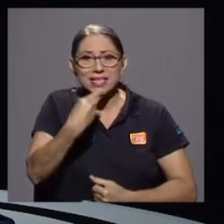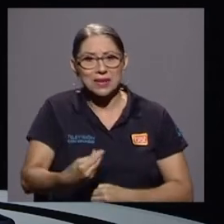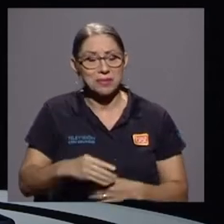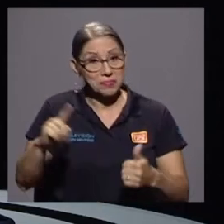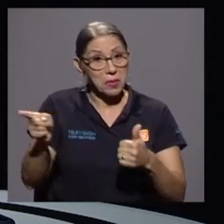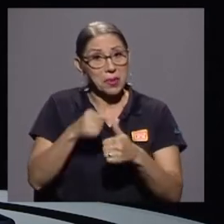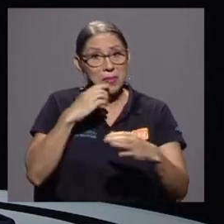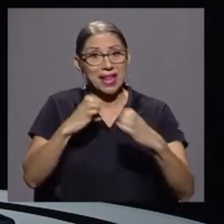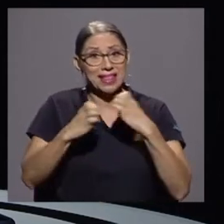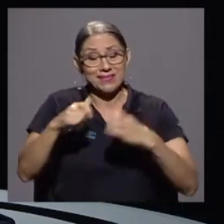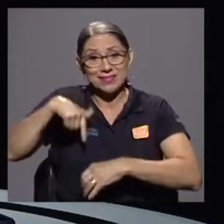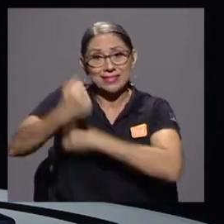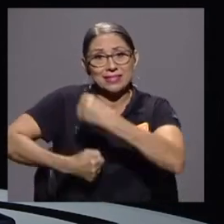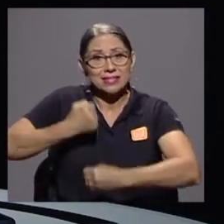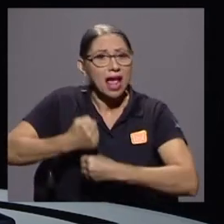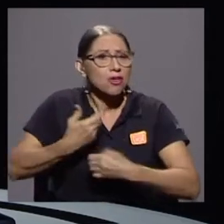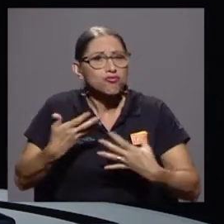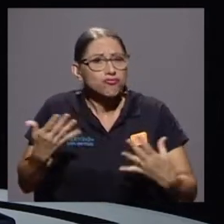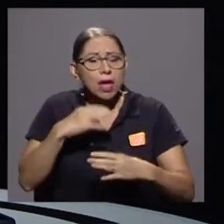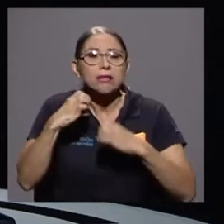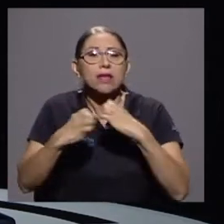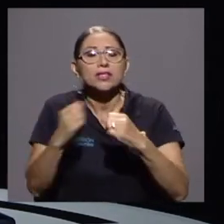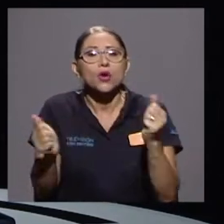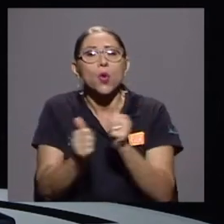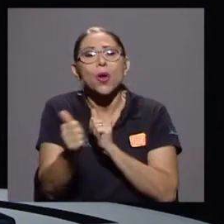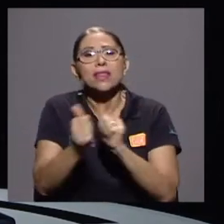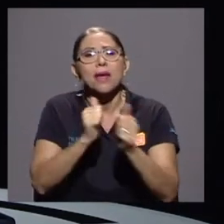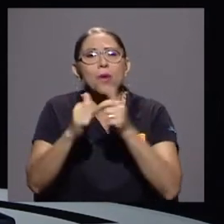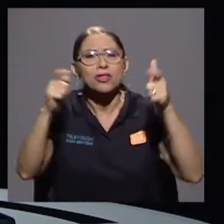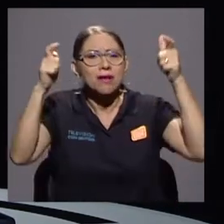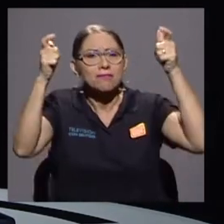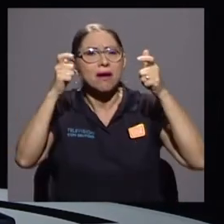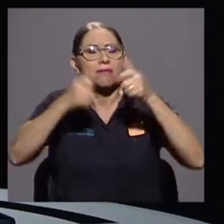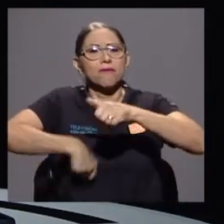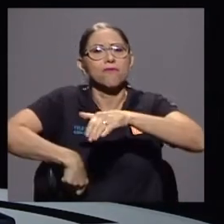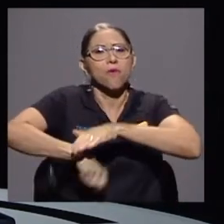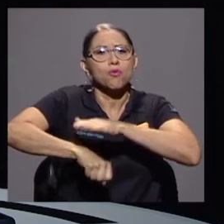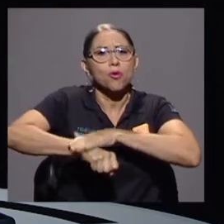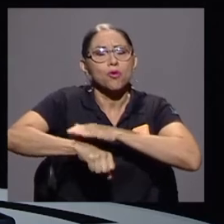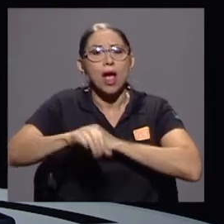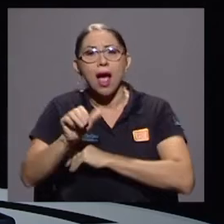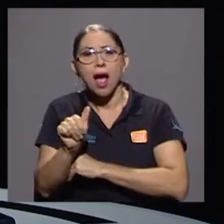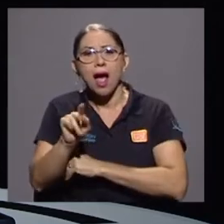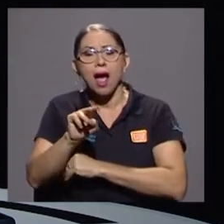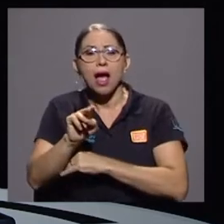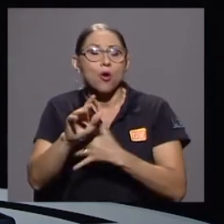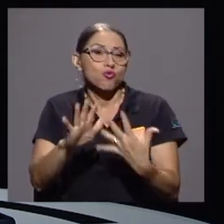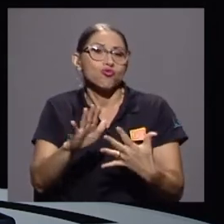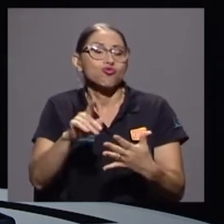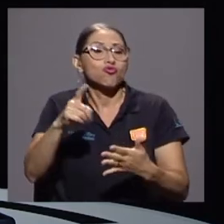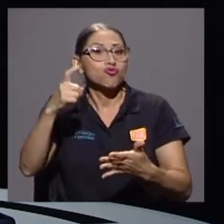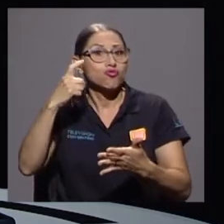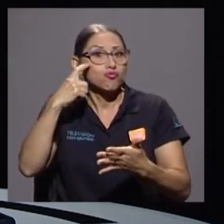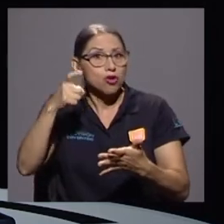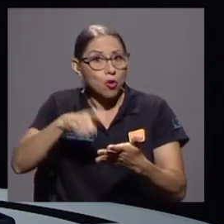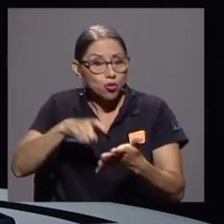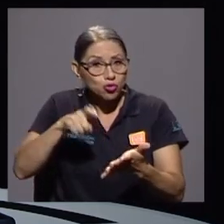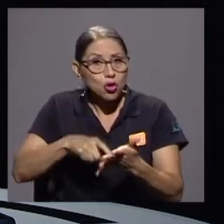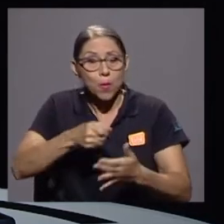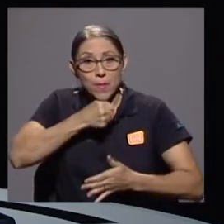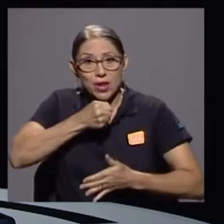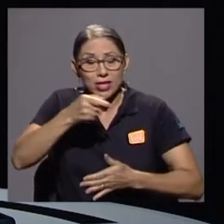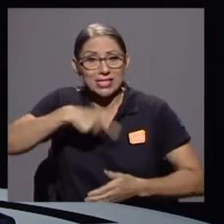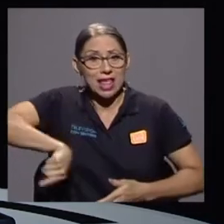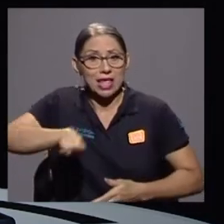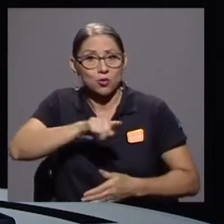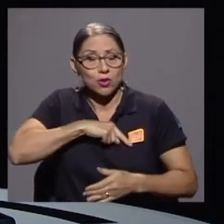entrevista que hicimos durante el año fue una entrevista con el deporte rey, el fútbol. Y para eso, don Amado, un periodista reconocido de nuestro país, hizo referencias a